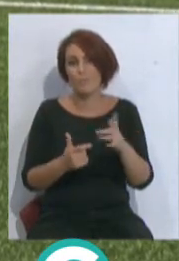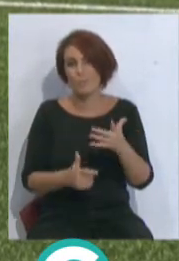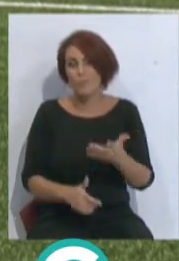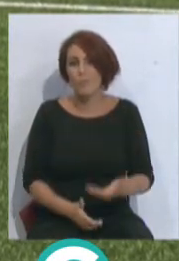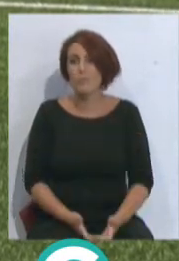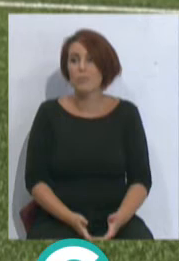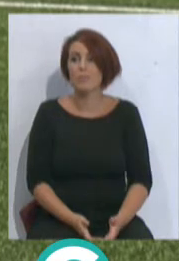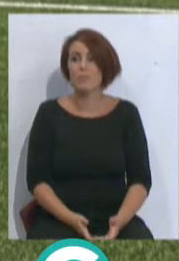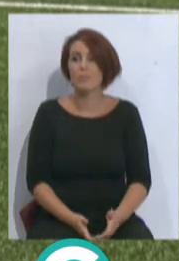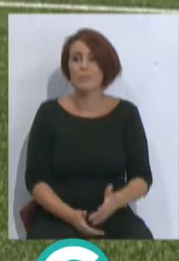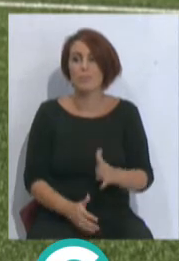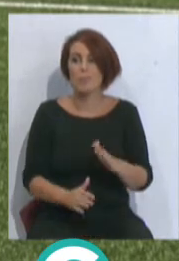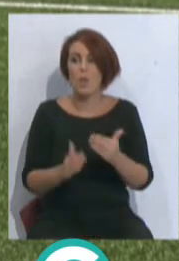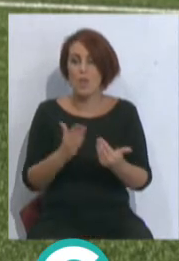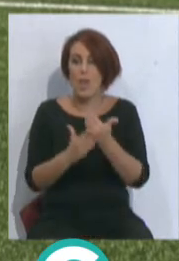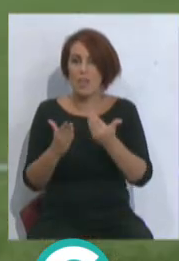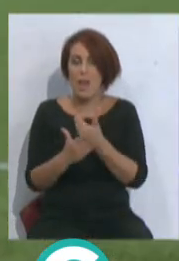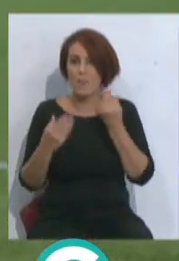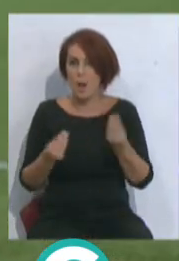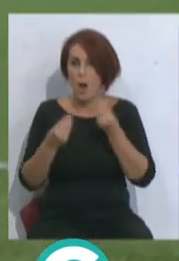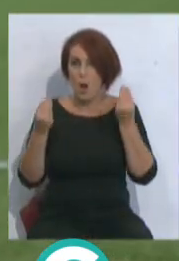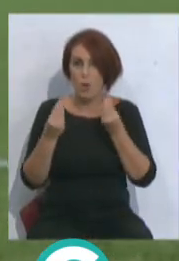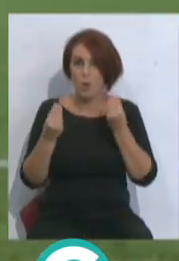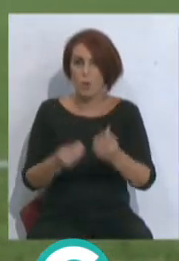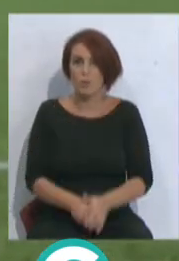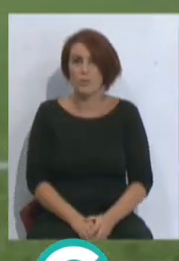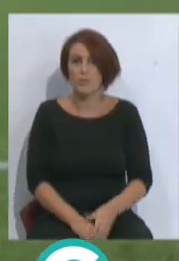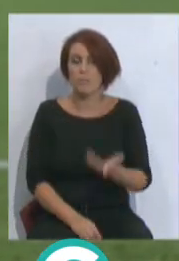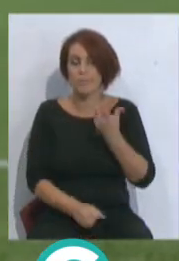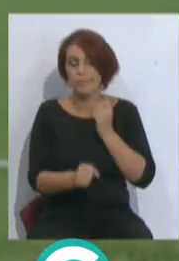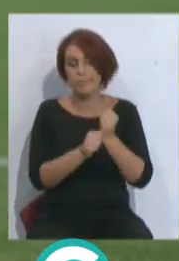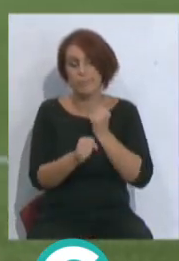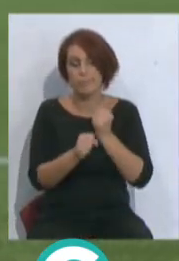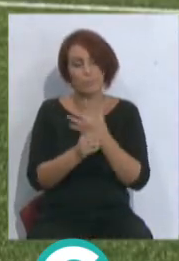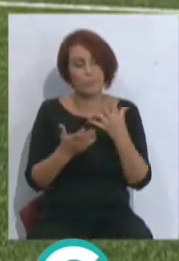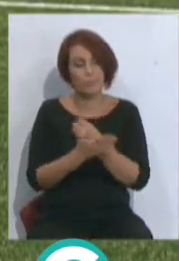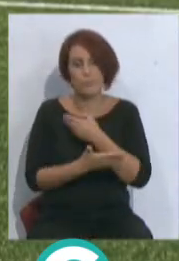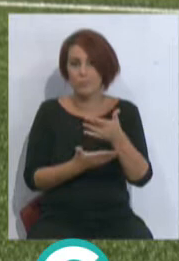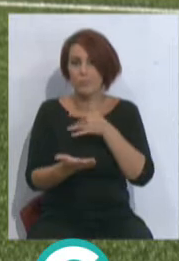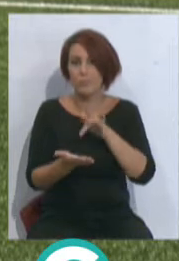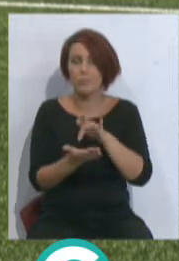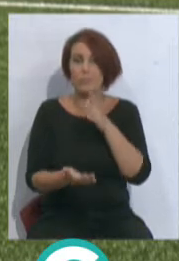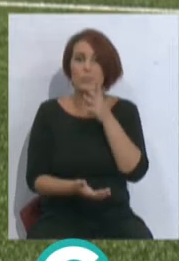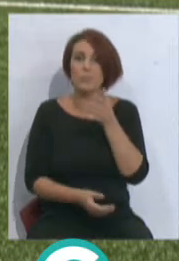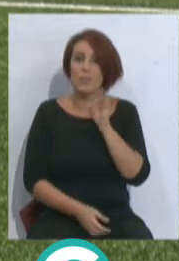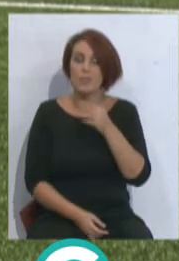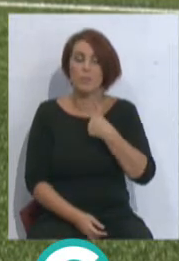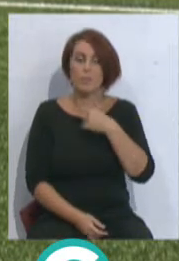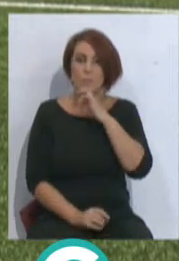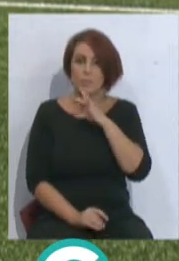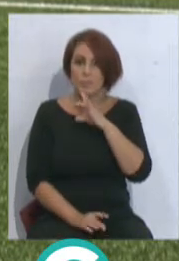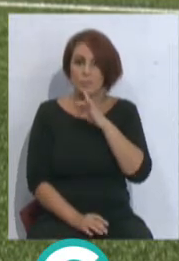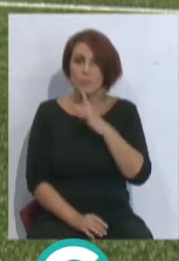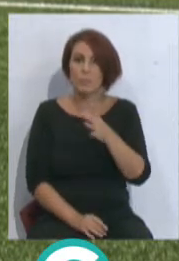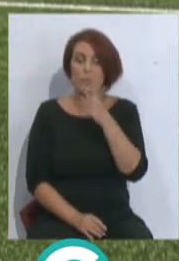día a día se mejora y con trabajo todo llegará. Pues la verdad que soy muy contento con las